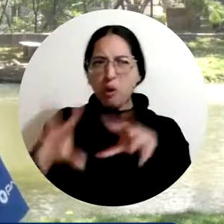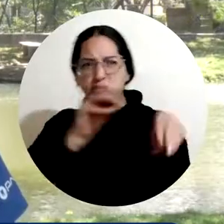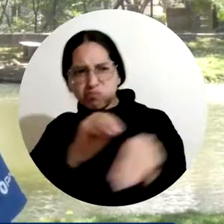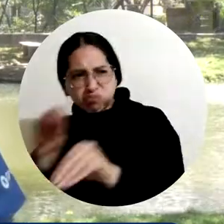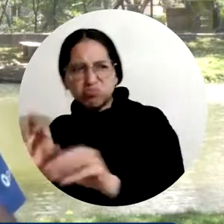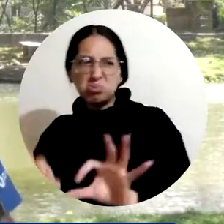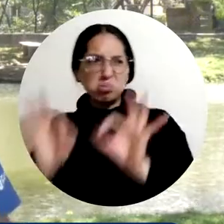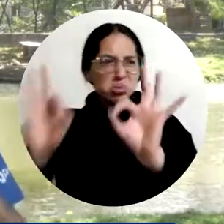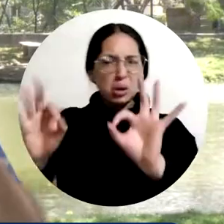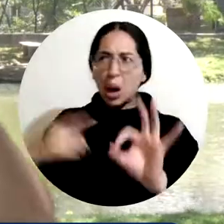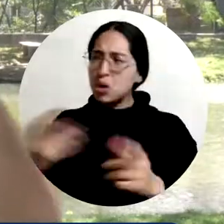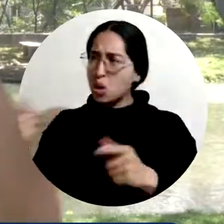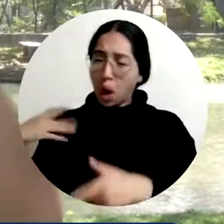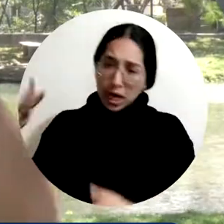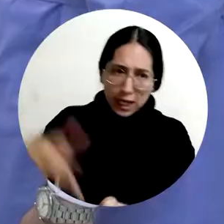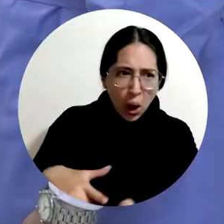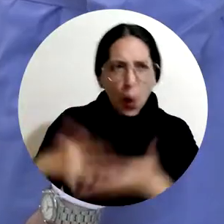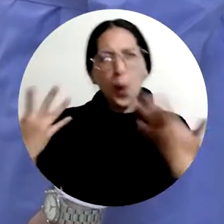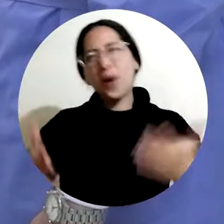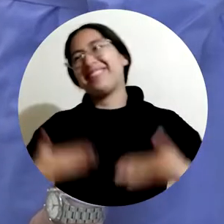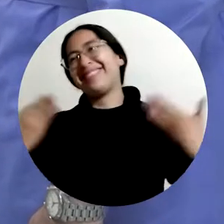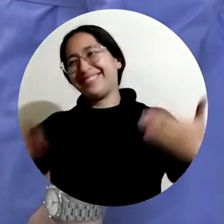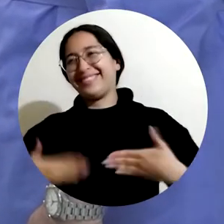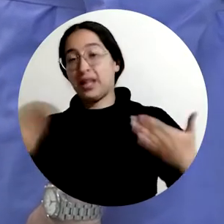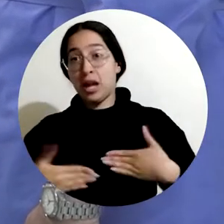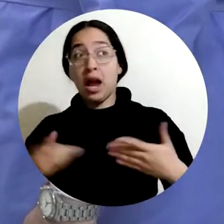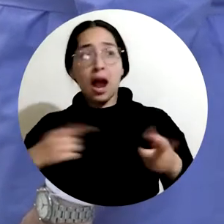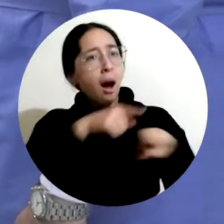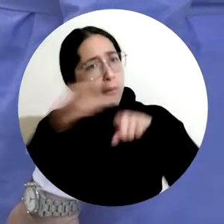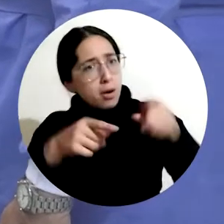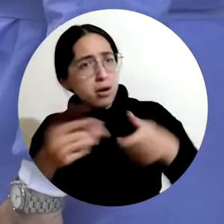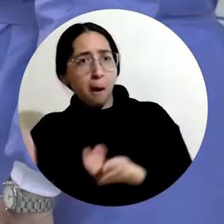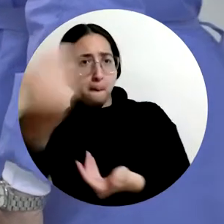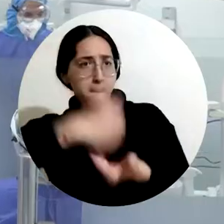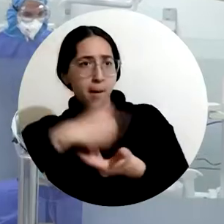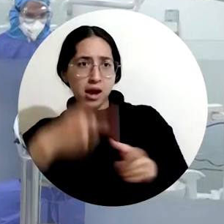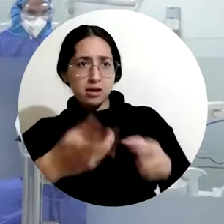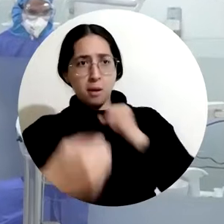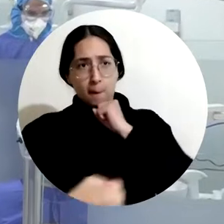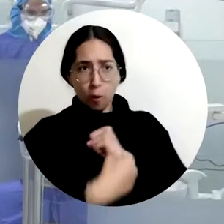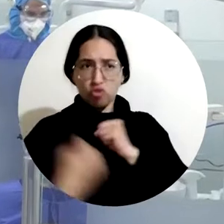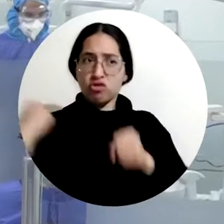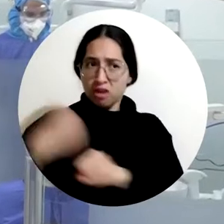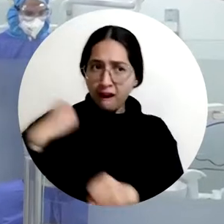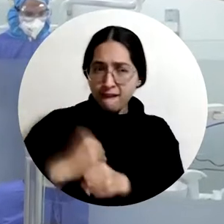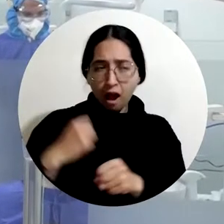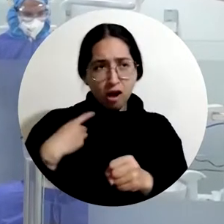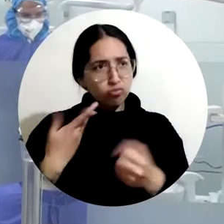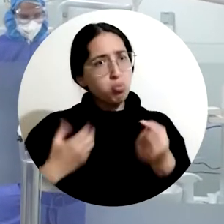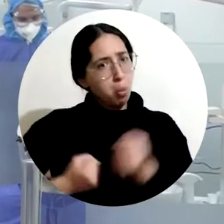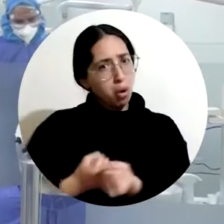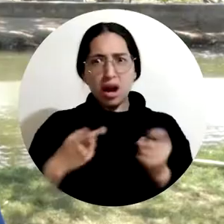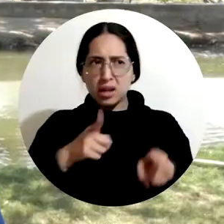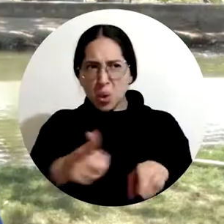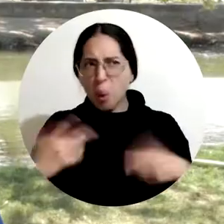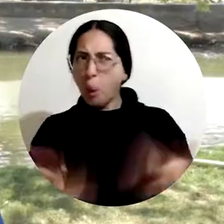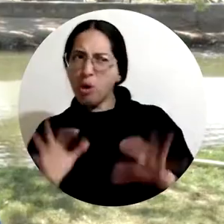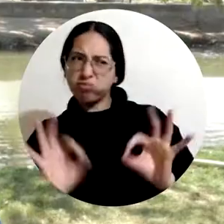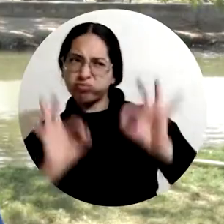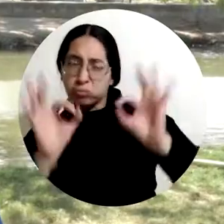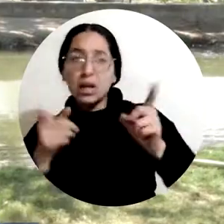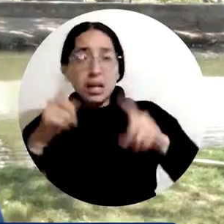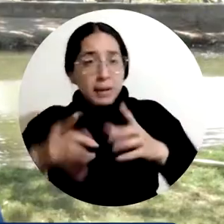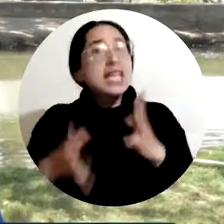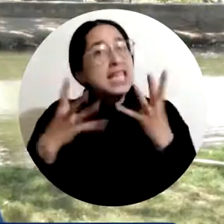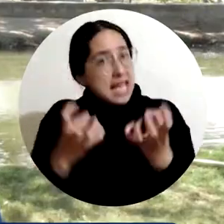he encontrado. Los alumnos que nos vienen a ayudar a la clínica son muy amables y tienen ganas de aprender más. Queremos hacer